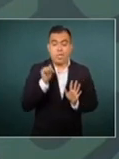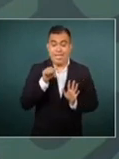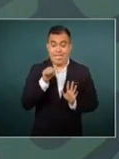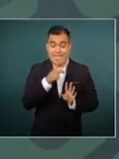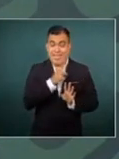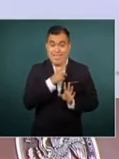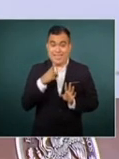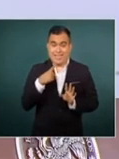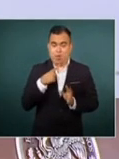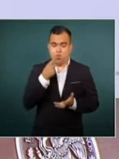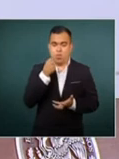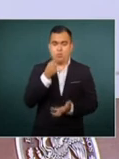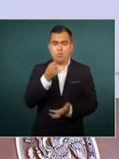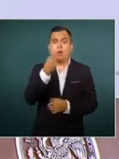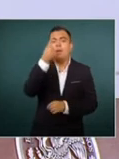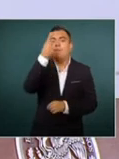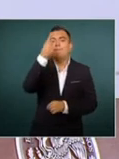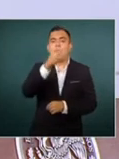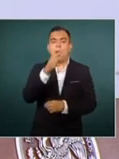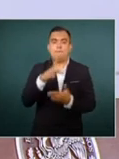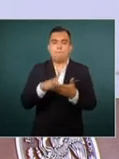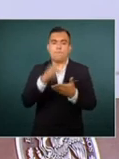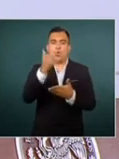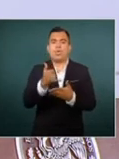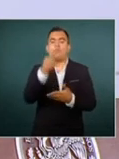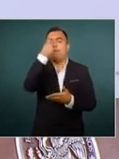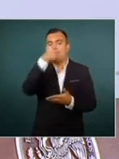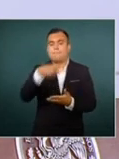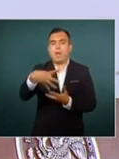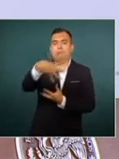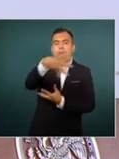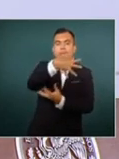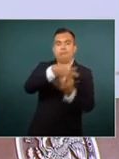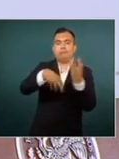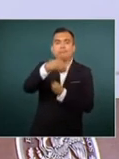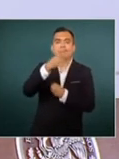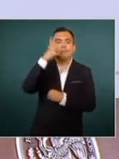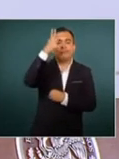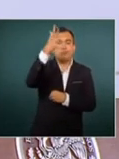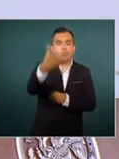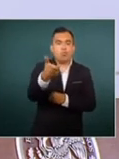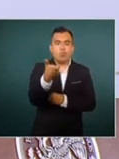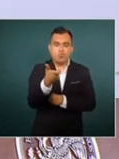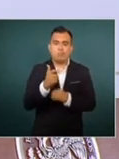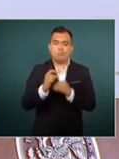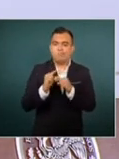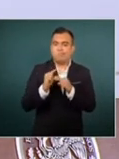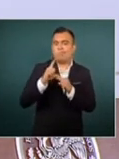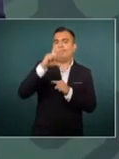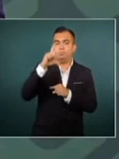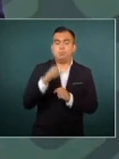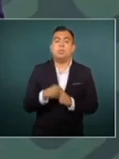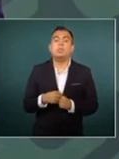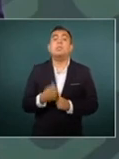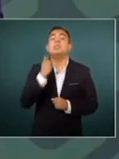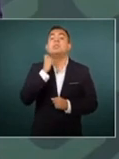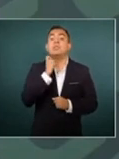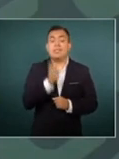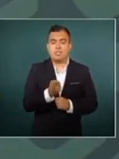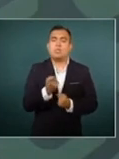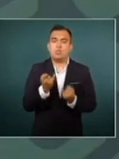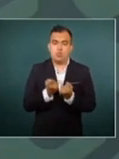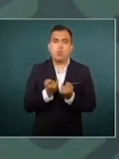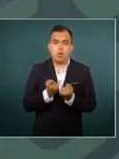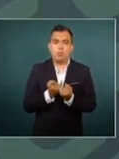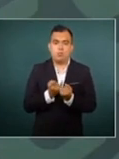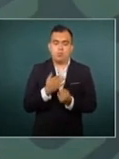proyectos de inversión productiva. En segundo lugar, he sostenido en todas mis responsabilidades como